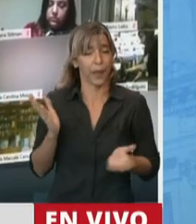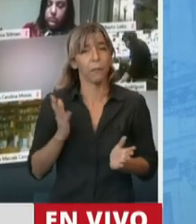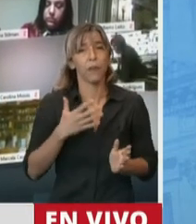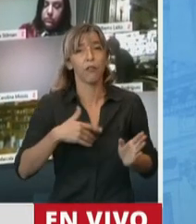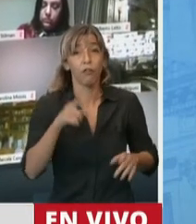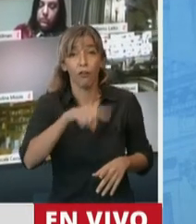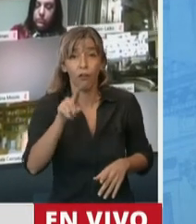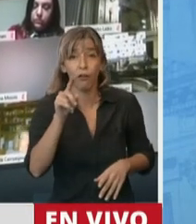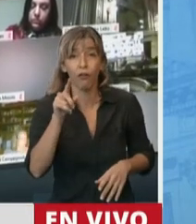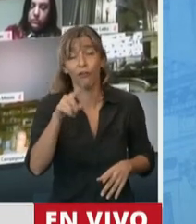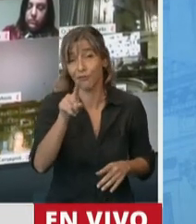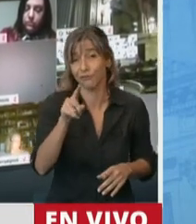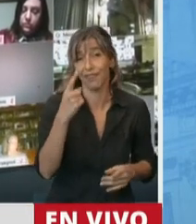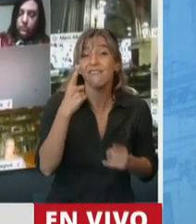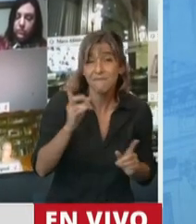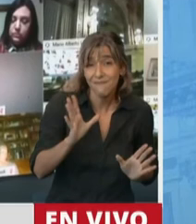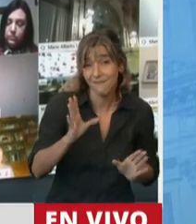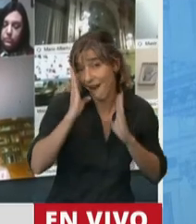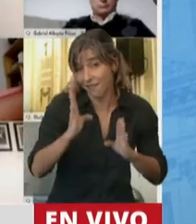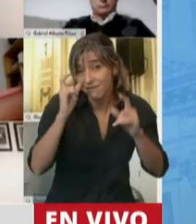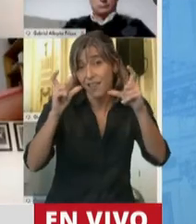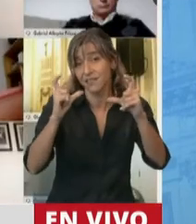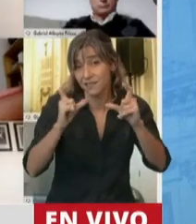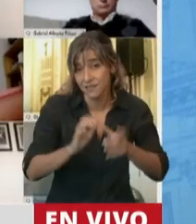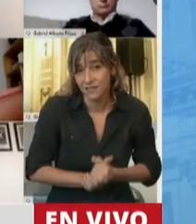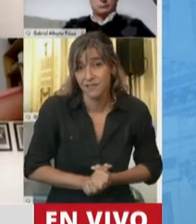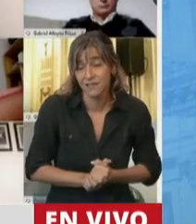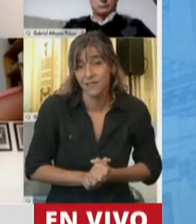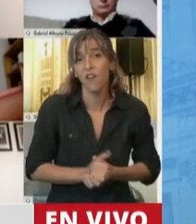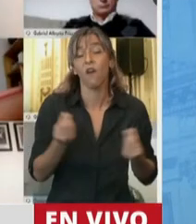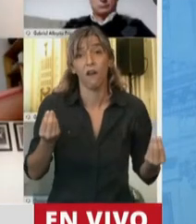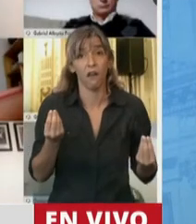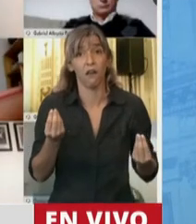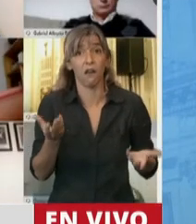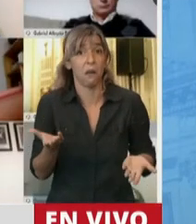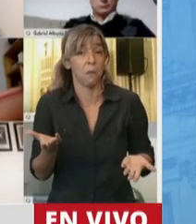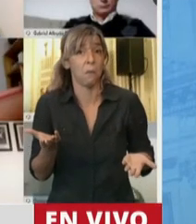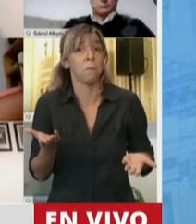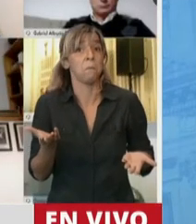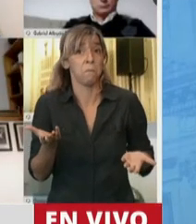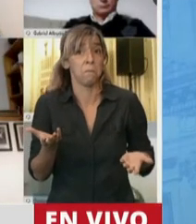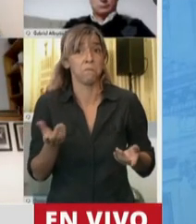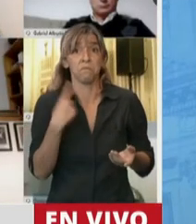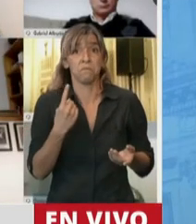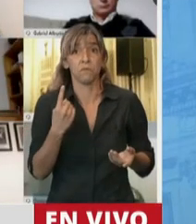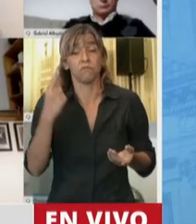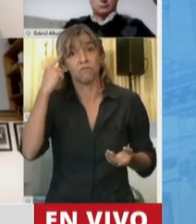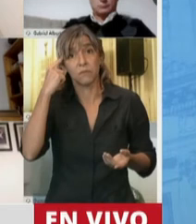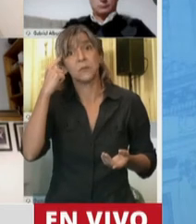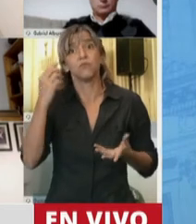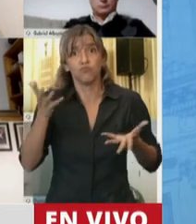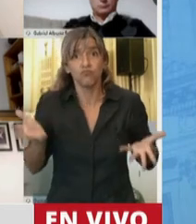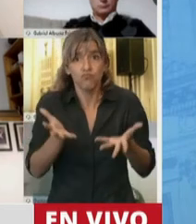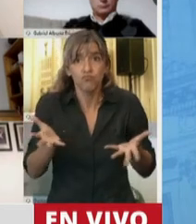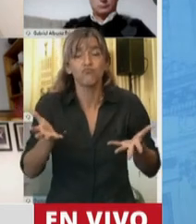porque los pingos se ven en la cancha, como dice el dicho, que nos han suprimido todo lo que tiene que ver con la promoción. ¿Qué es la